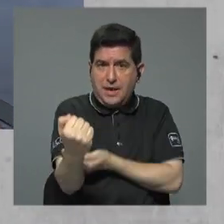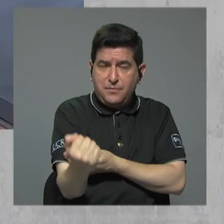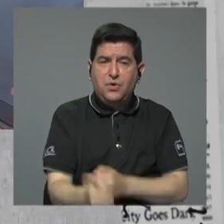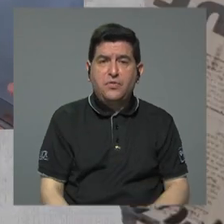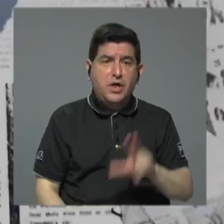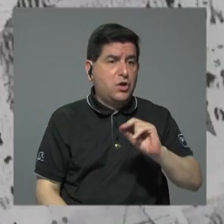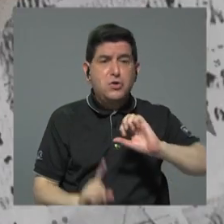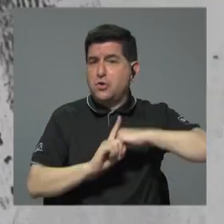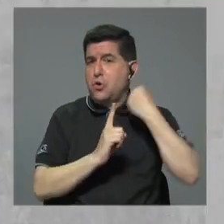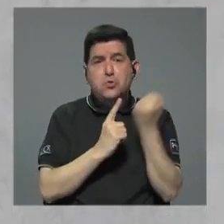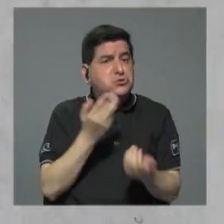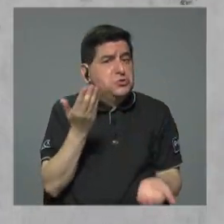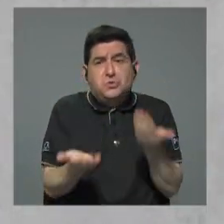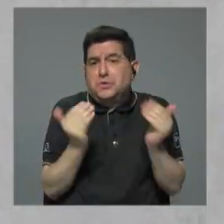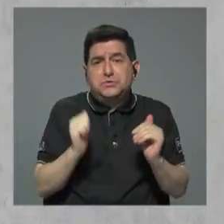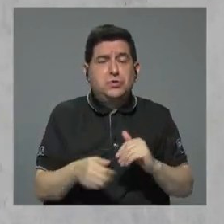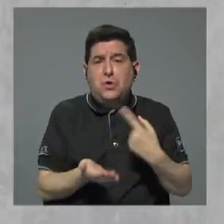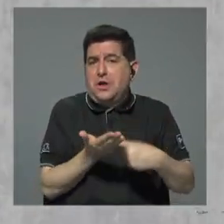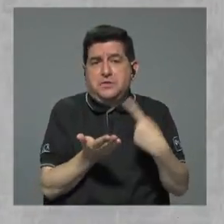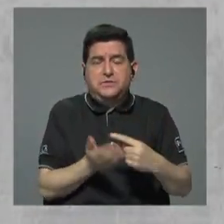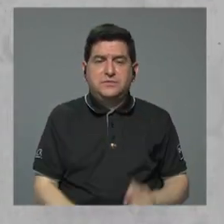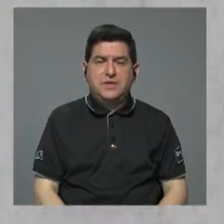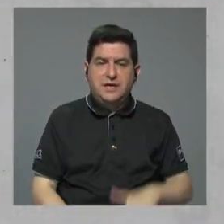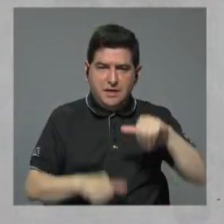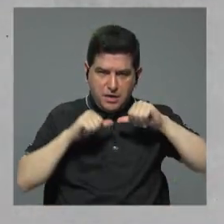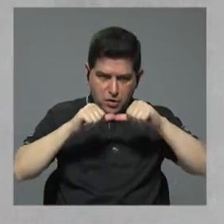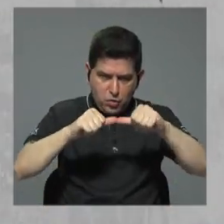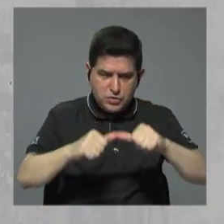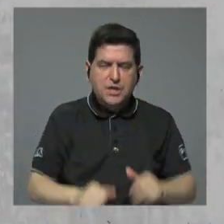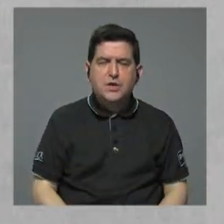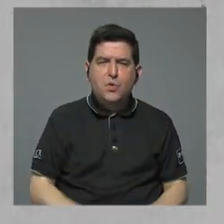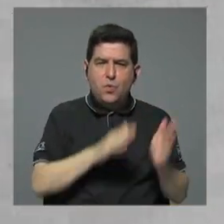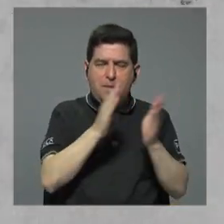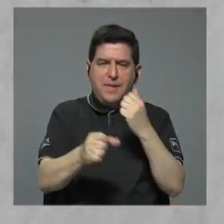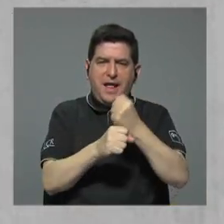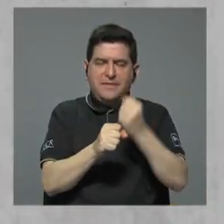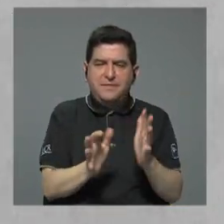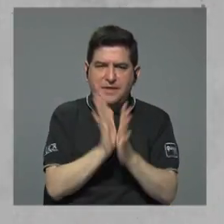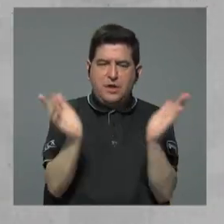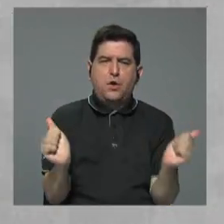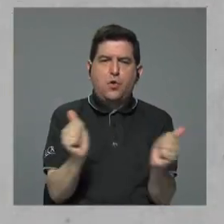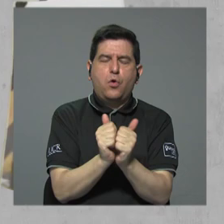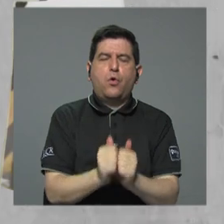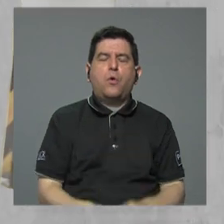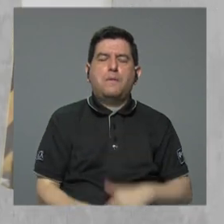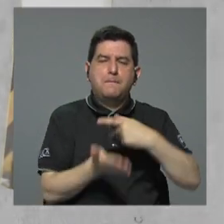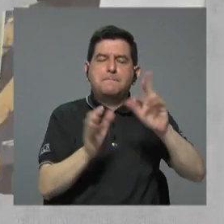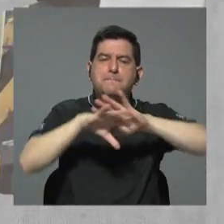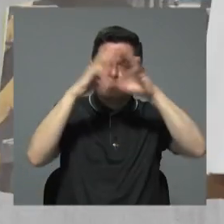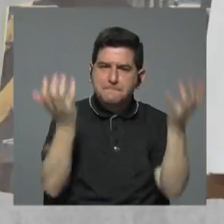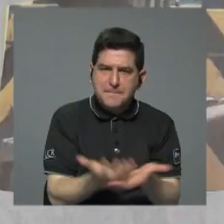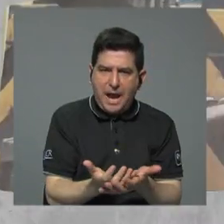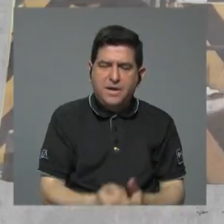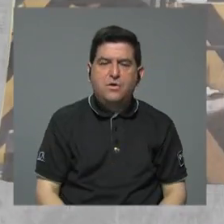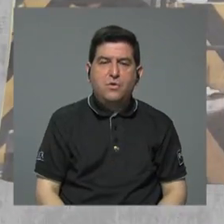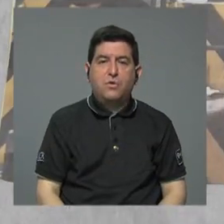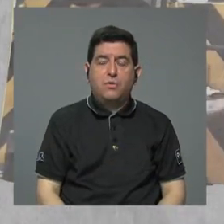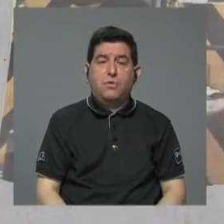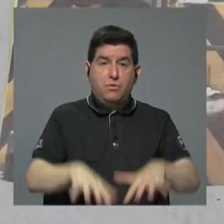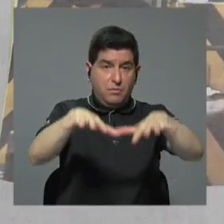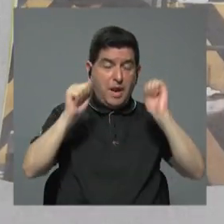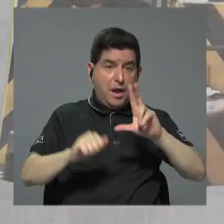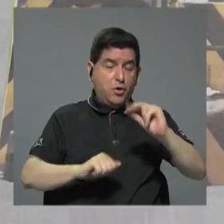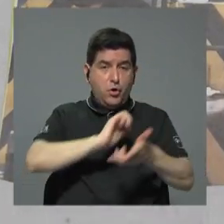no sería un predicamento probablemente Continúa dentro del plan de empleo público junto con la aplicación del salario global Si el plenario no